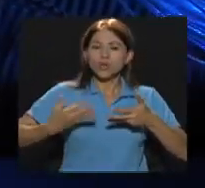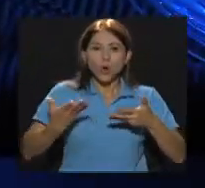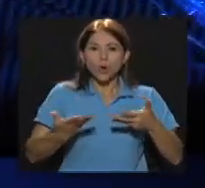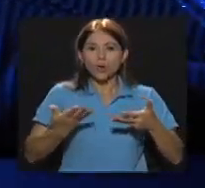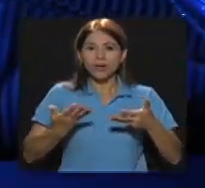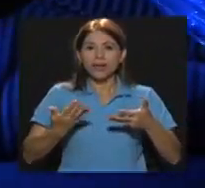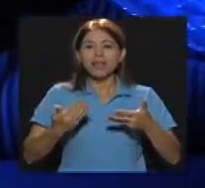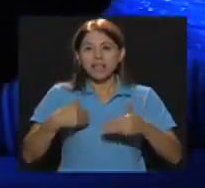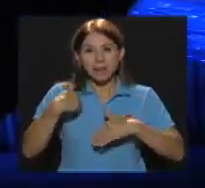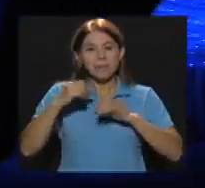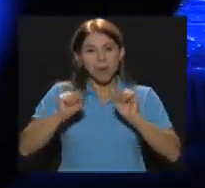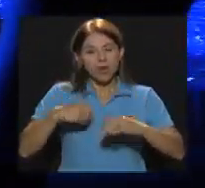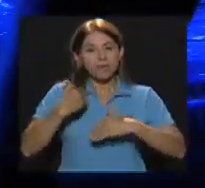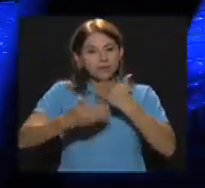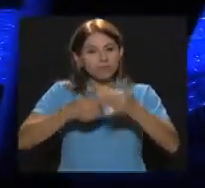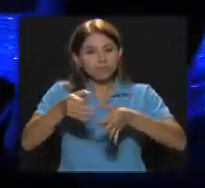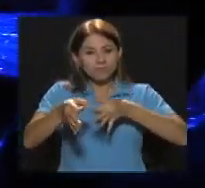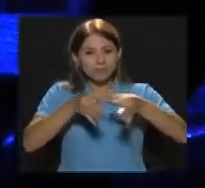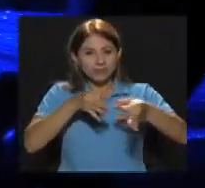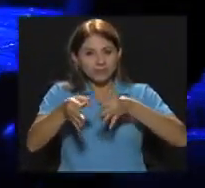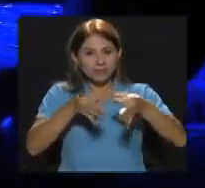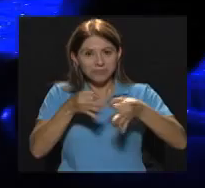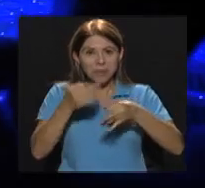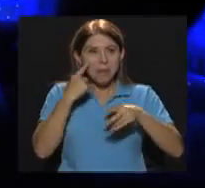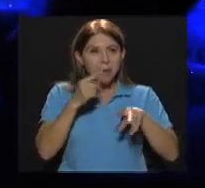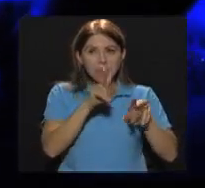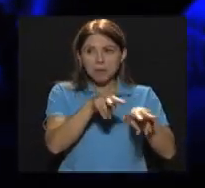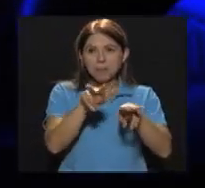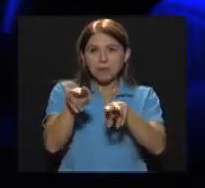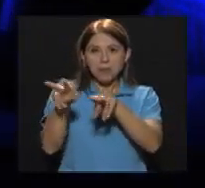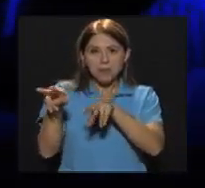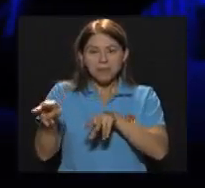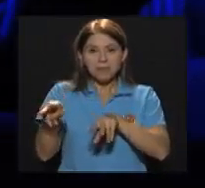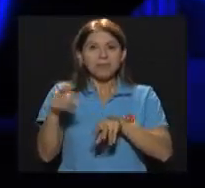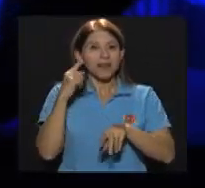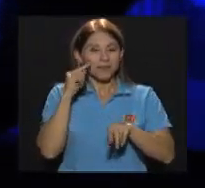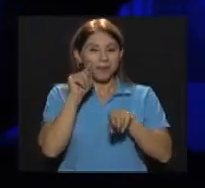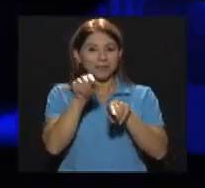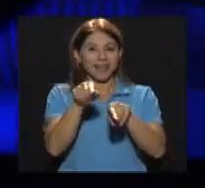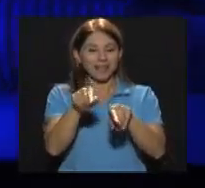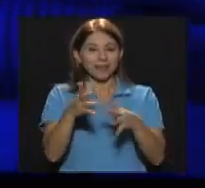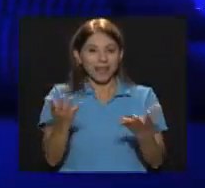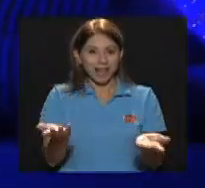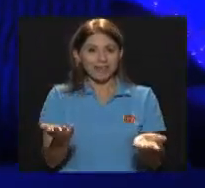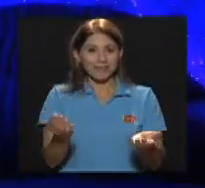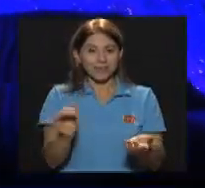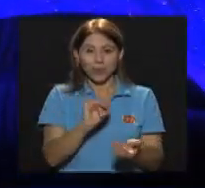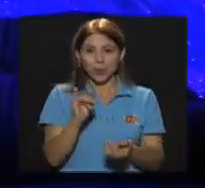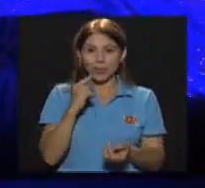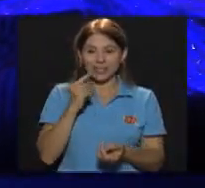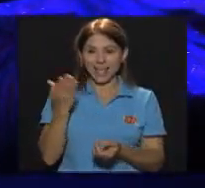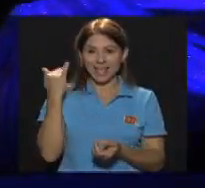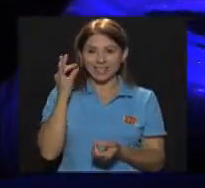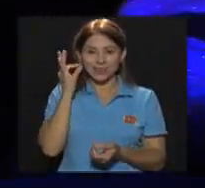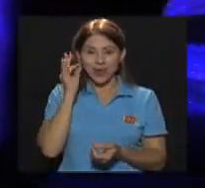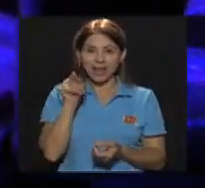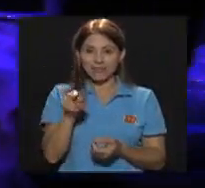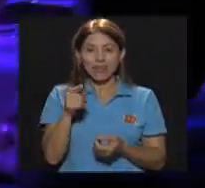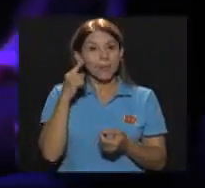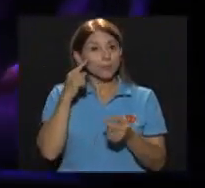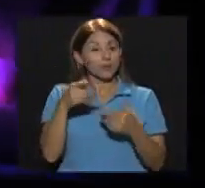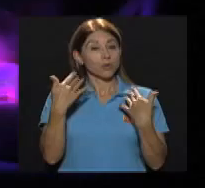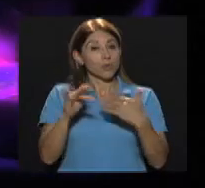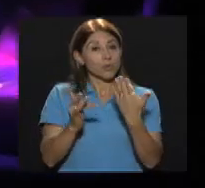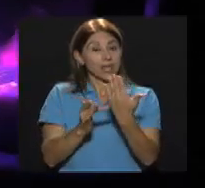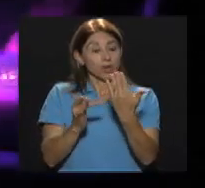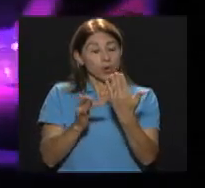Que podemos ir especificando puntualmente en la sala como tal Los vamos a encontrar ahí, como decía Giovanna En la